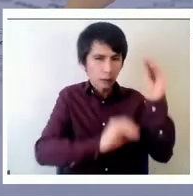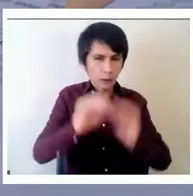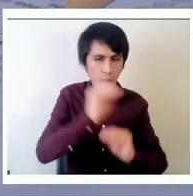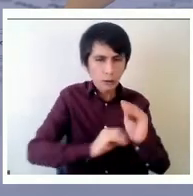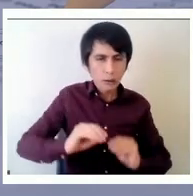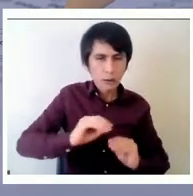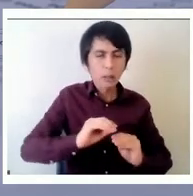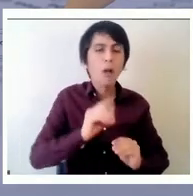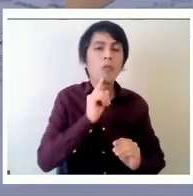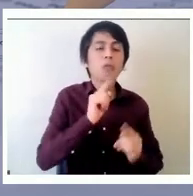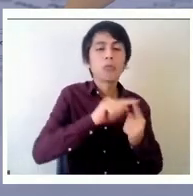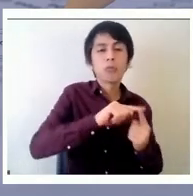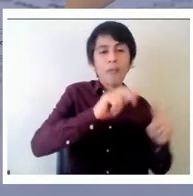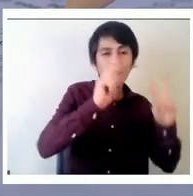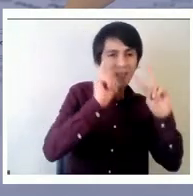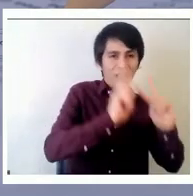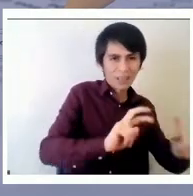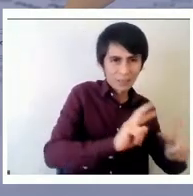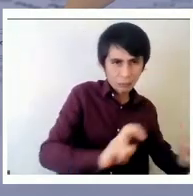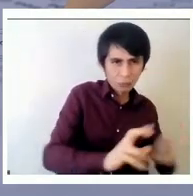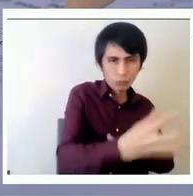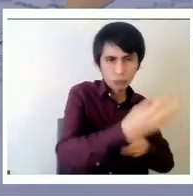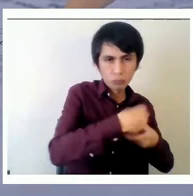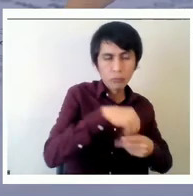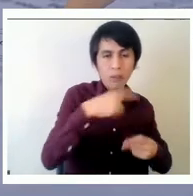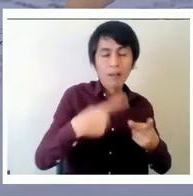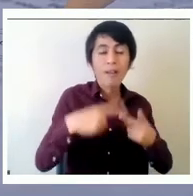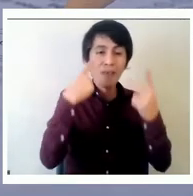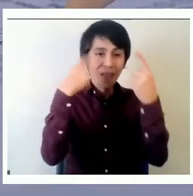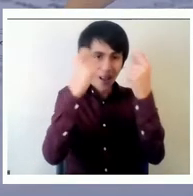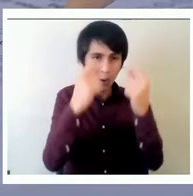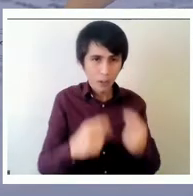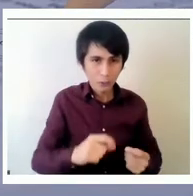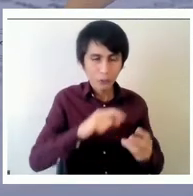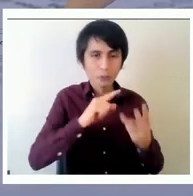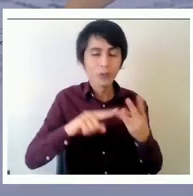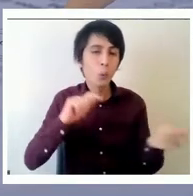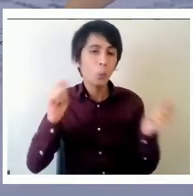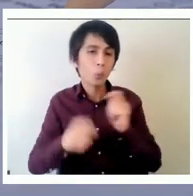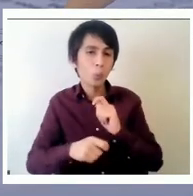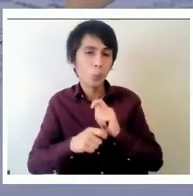y lo que tenga que ver con la evaluación y con este proceso de cambio